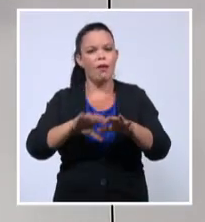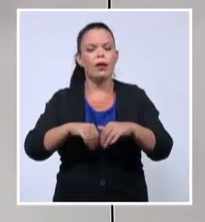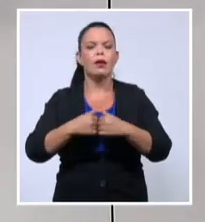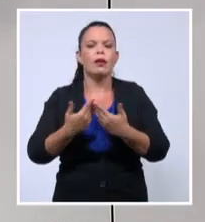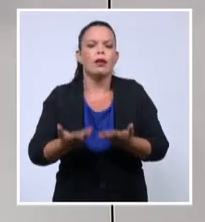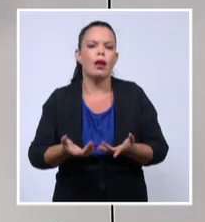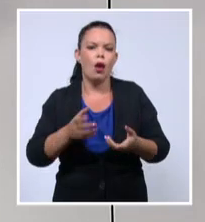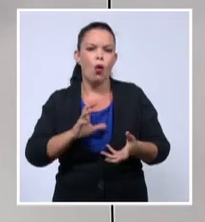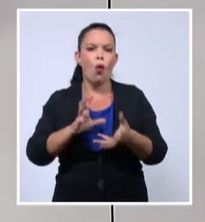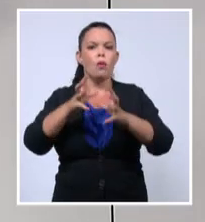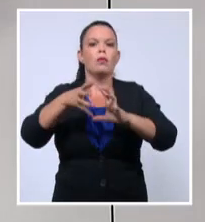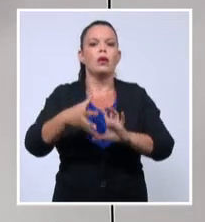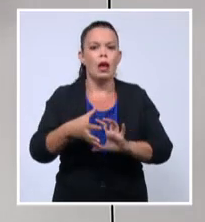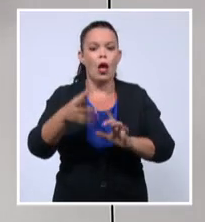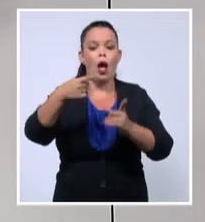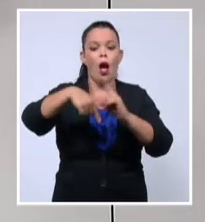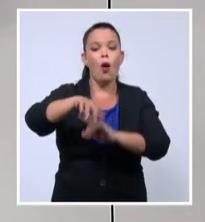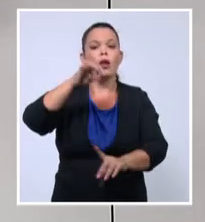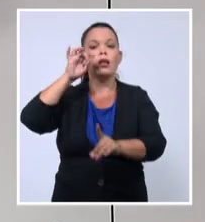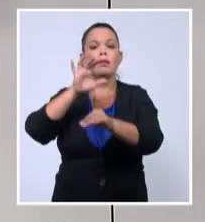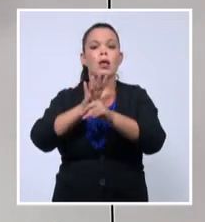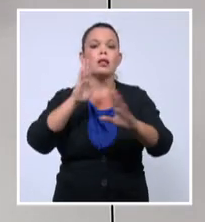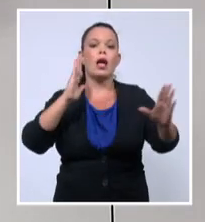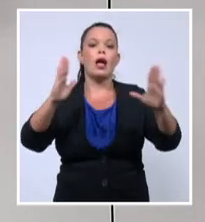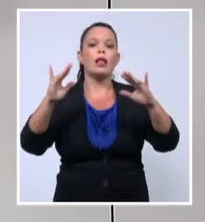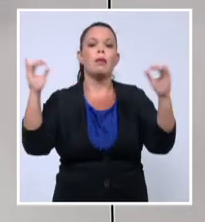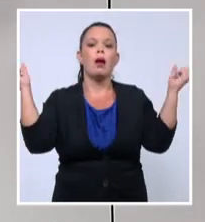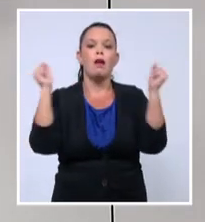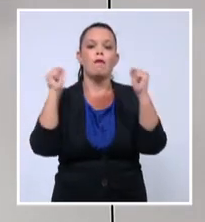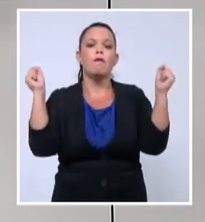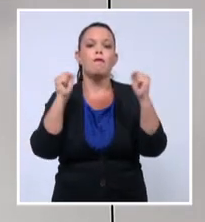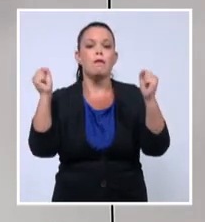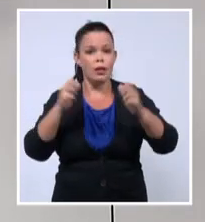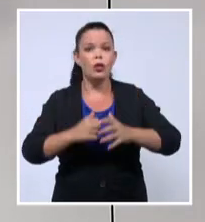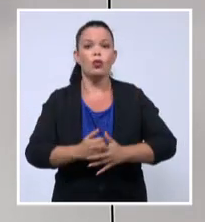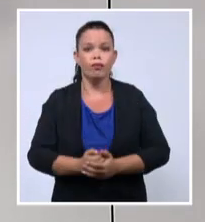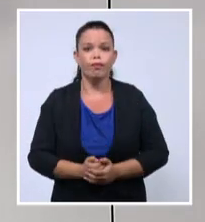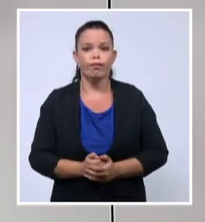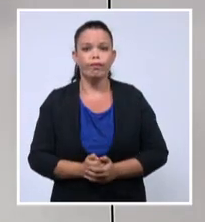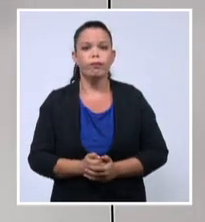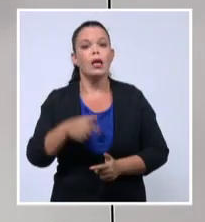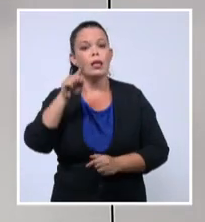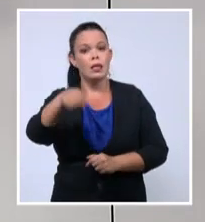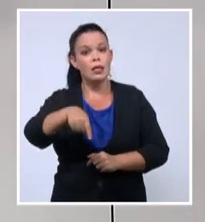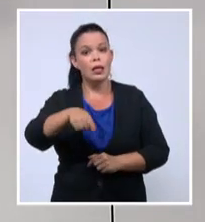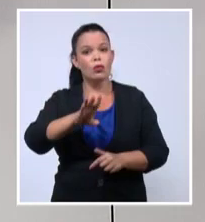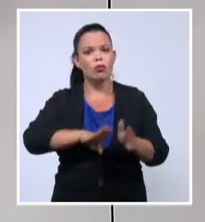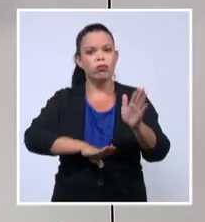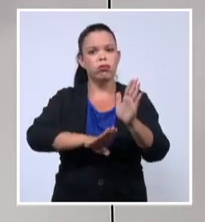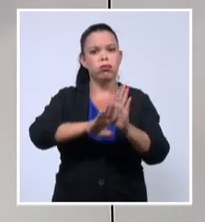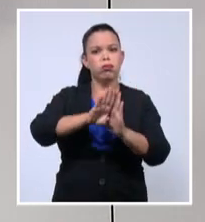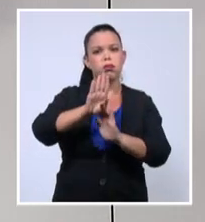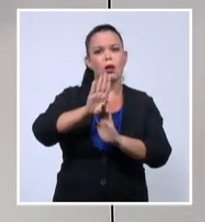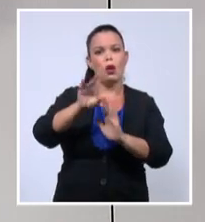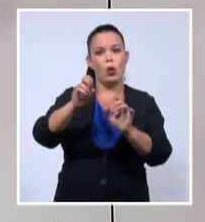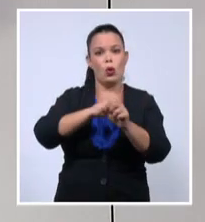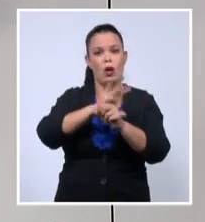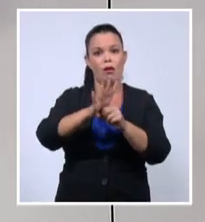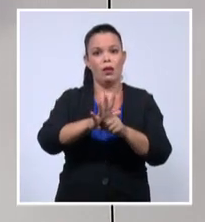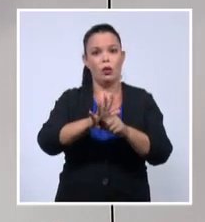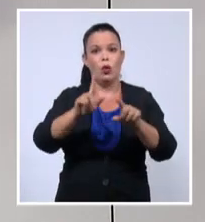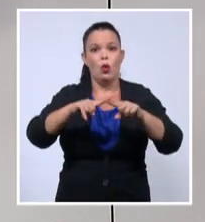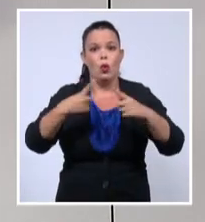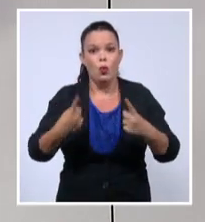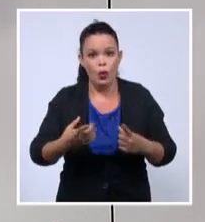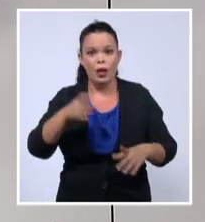prevé un invierno intenso y largo que hará coincidir a la pandemia con la temporada de gripe. Existe la posibilidad de